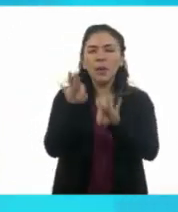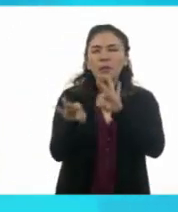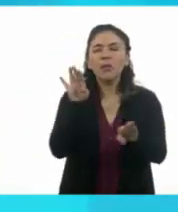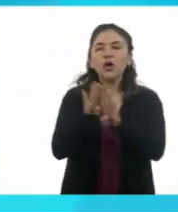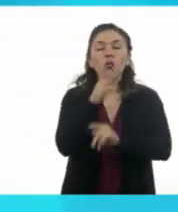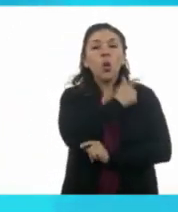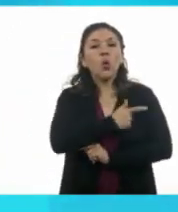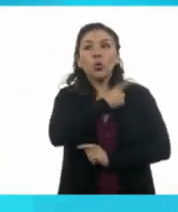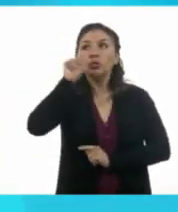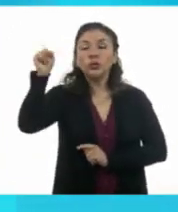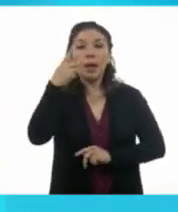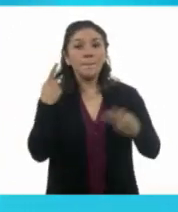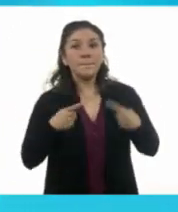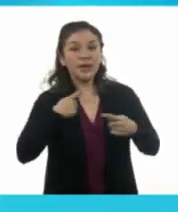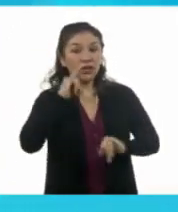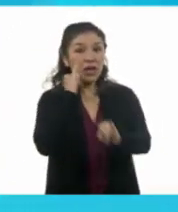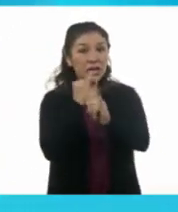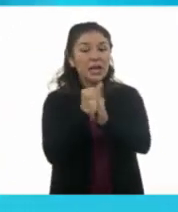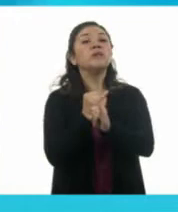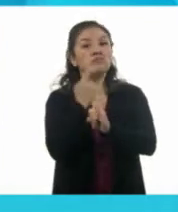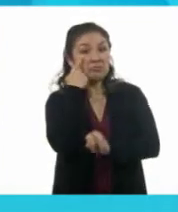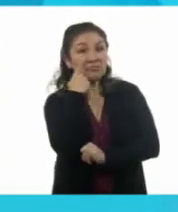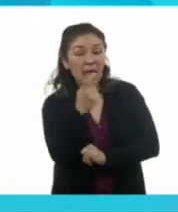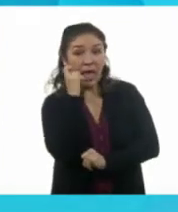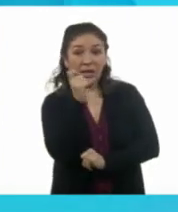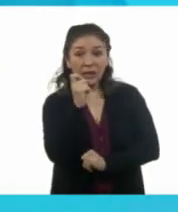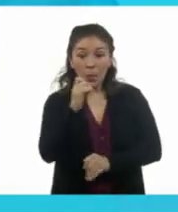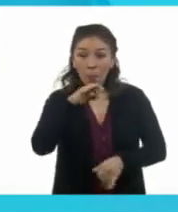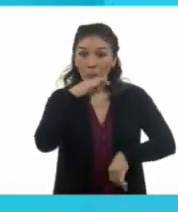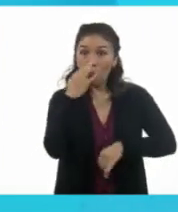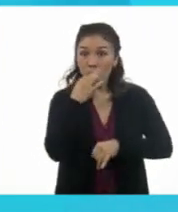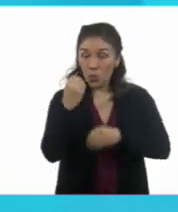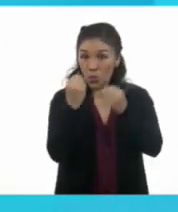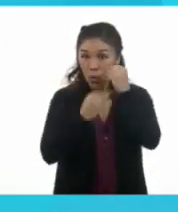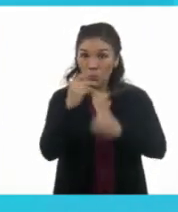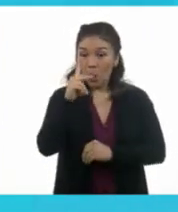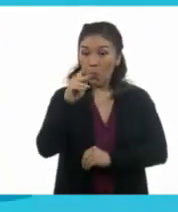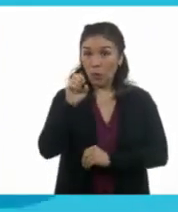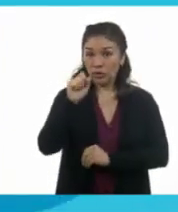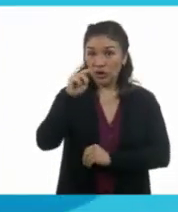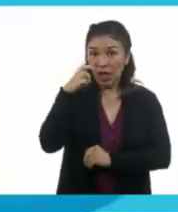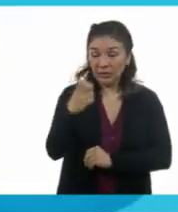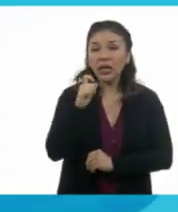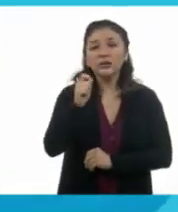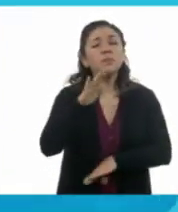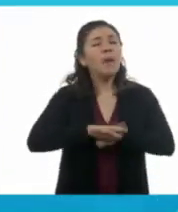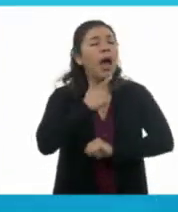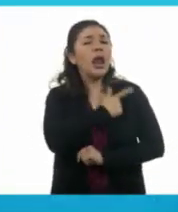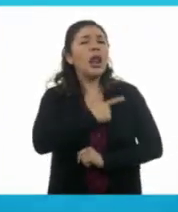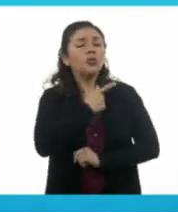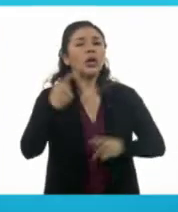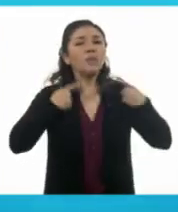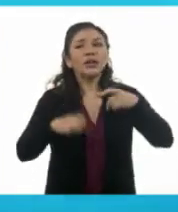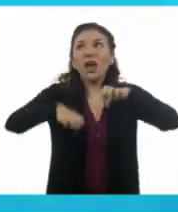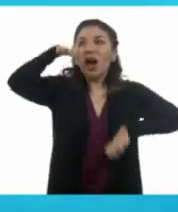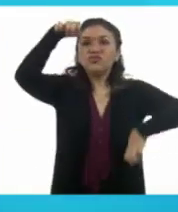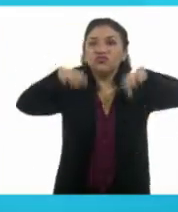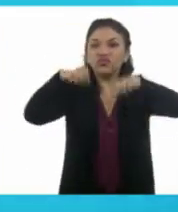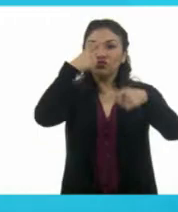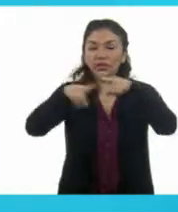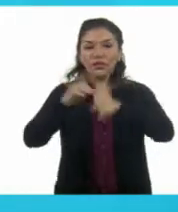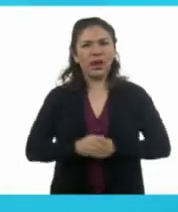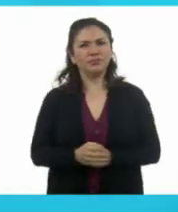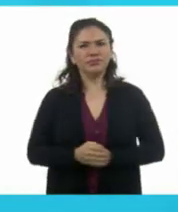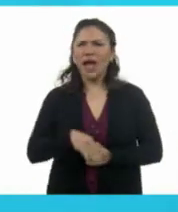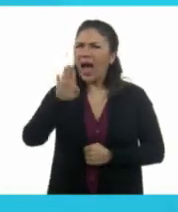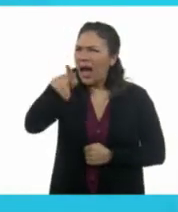Y los resultados apuntan a que el Chocoflan es delicioso y un favorito de chicos y grandes. Shh, Lucy. ¿Eh?